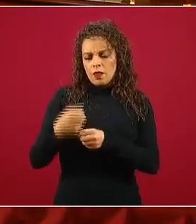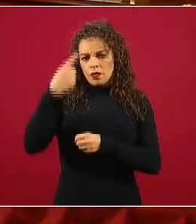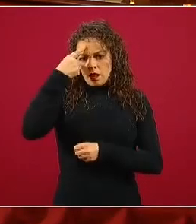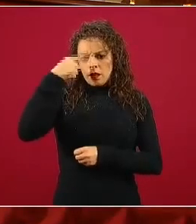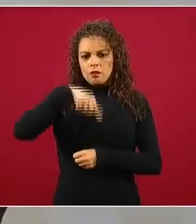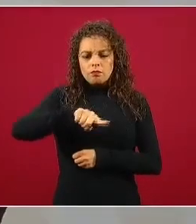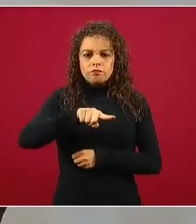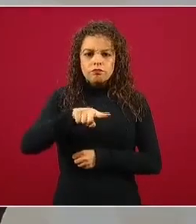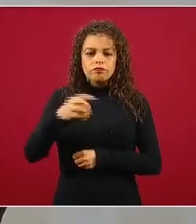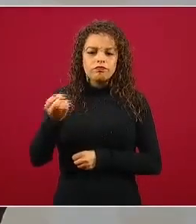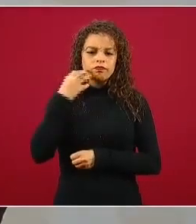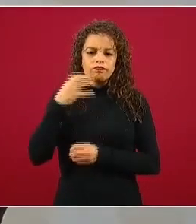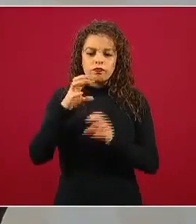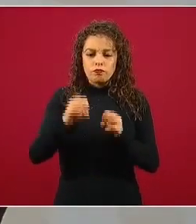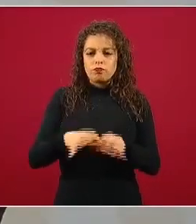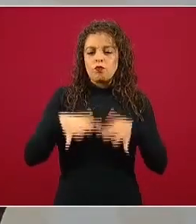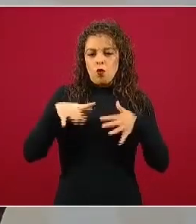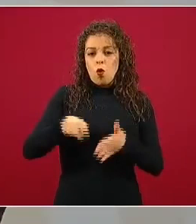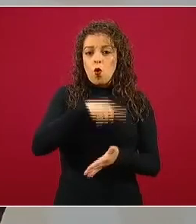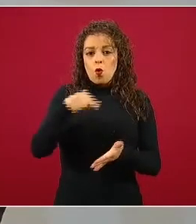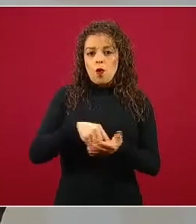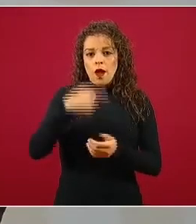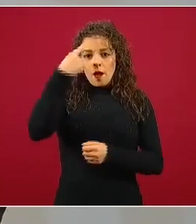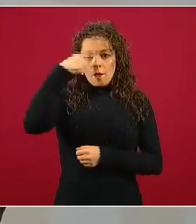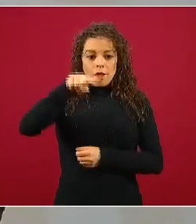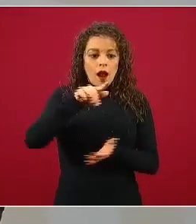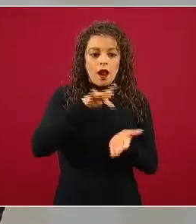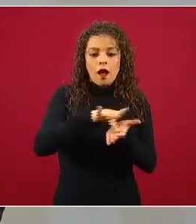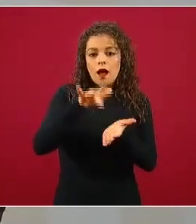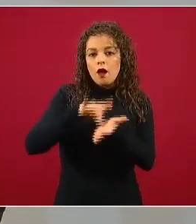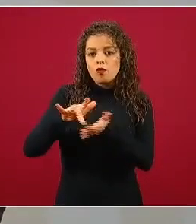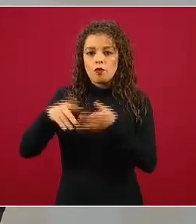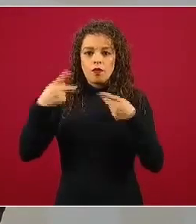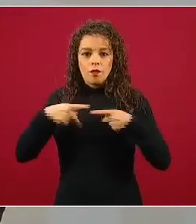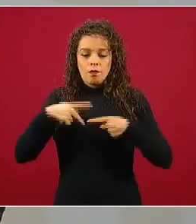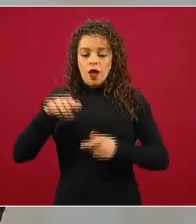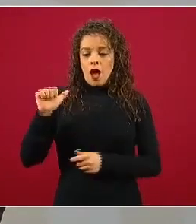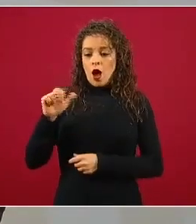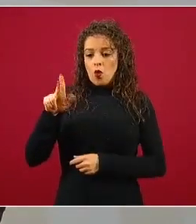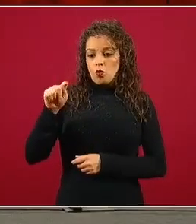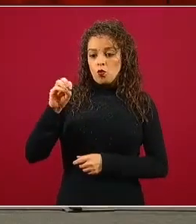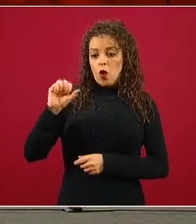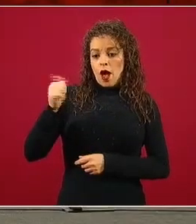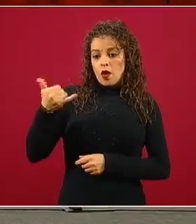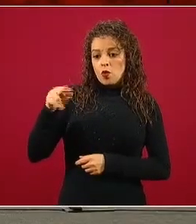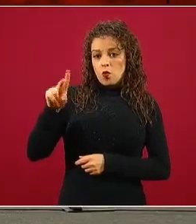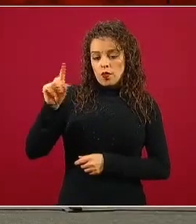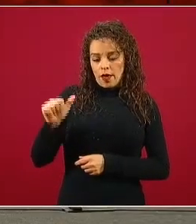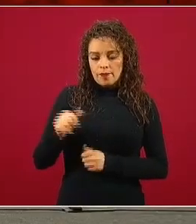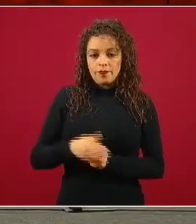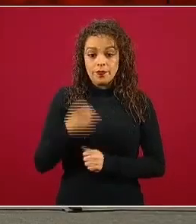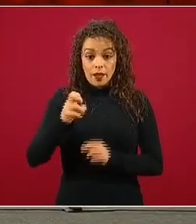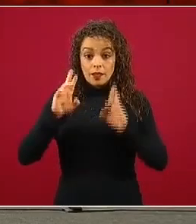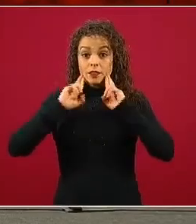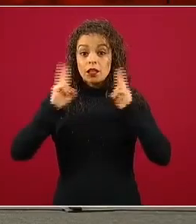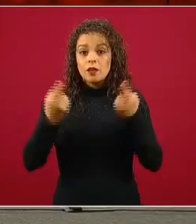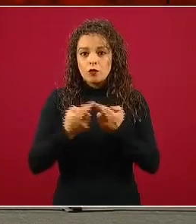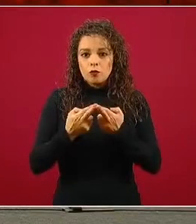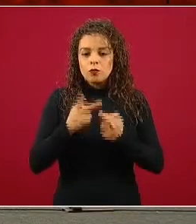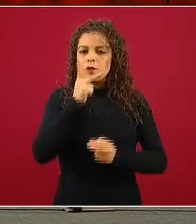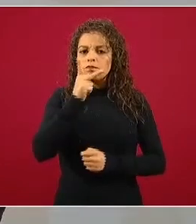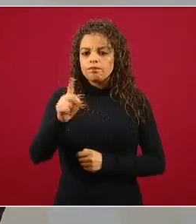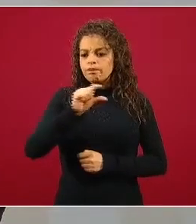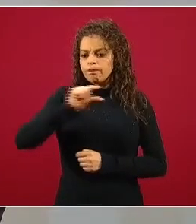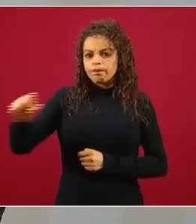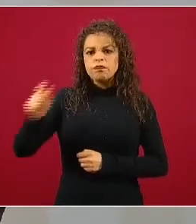de autoayuda, siempre en la pared de estos centros en donde se sesiona, en estas reuniones, hay una frase que se le atribuye